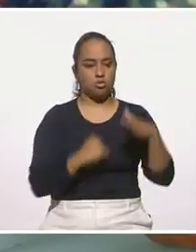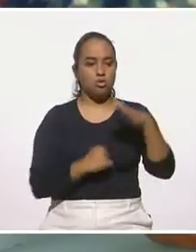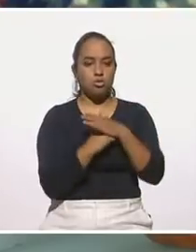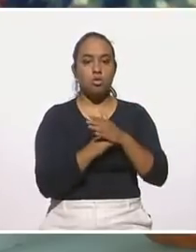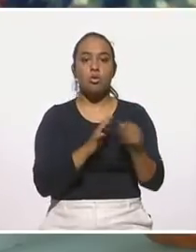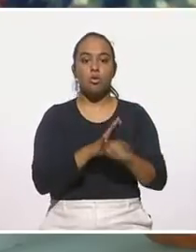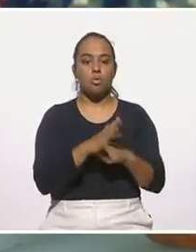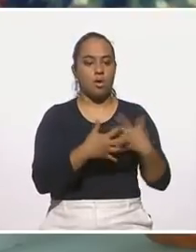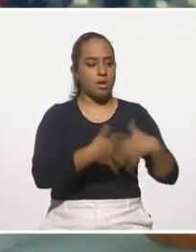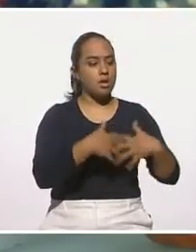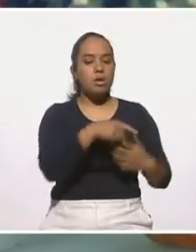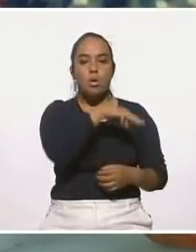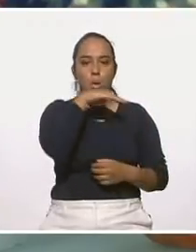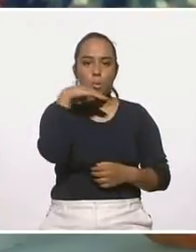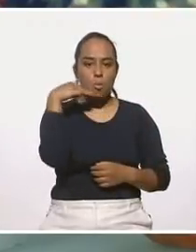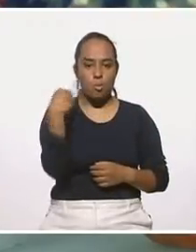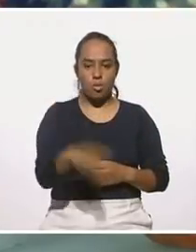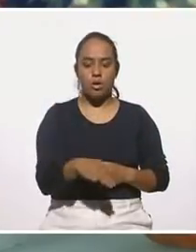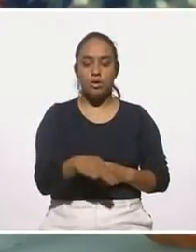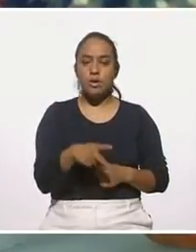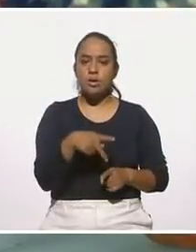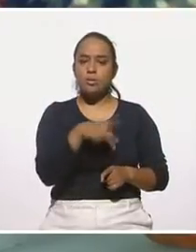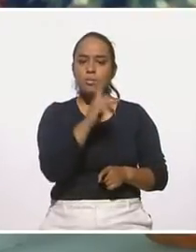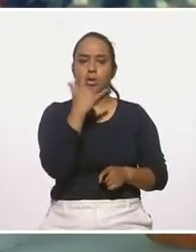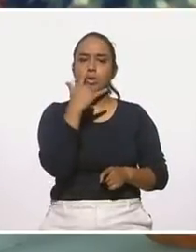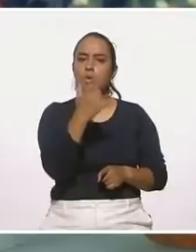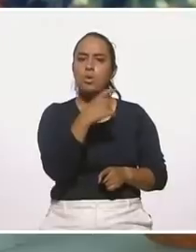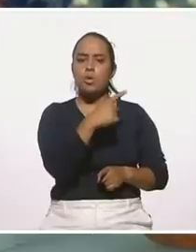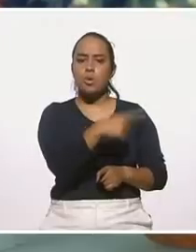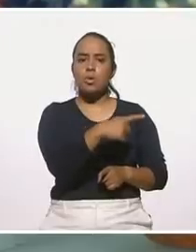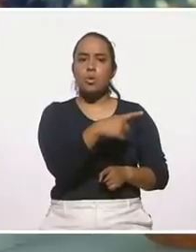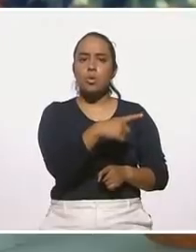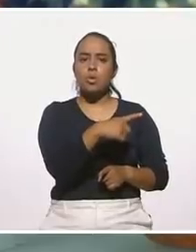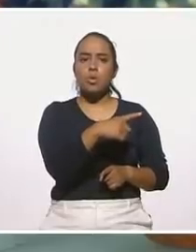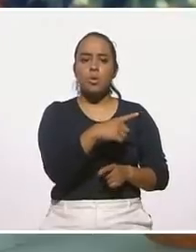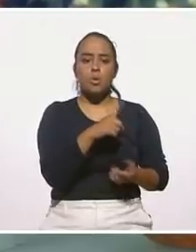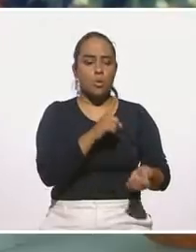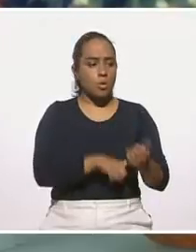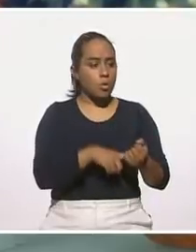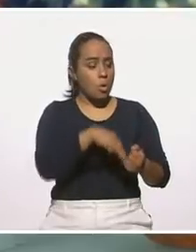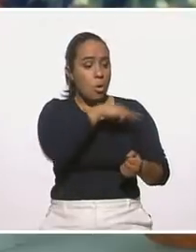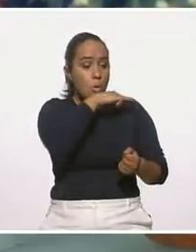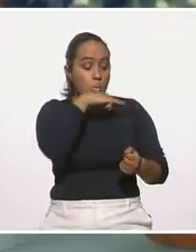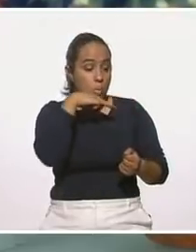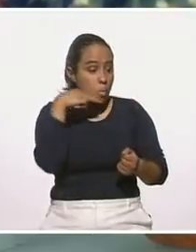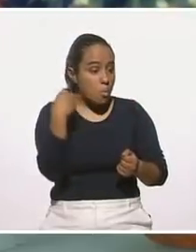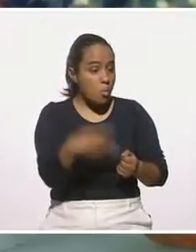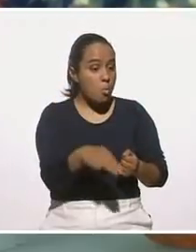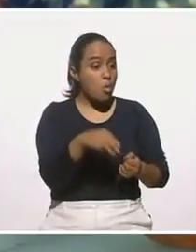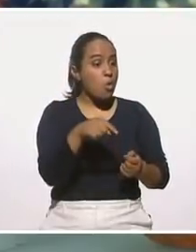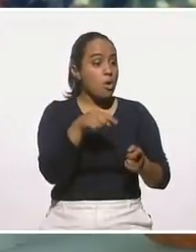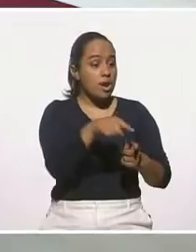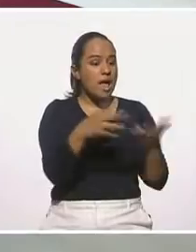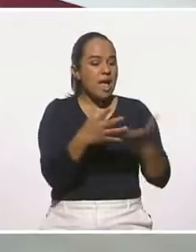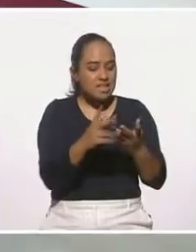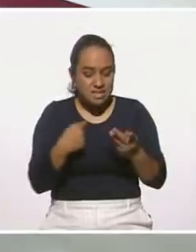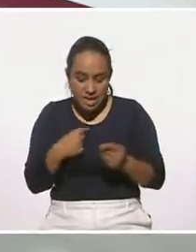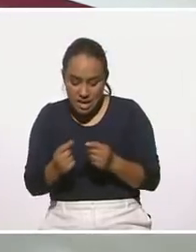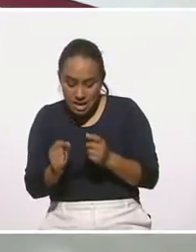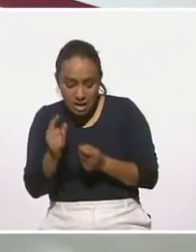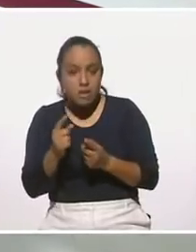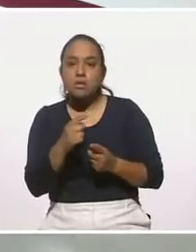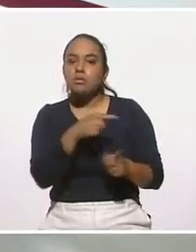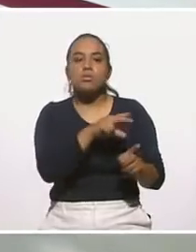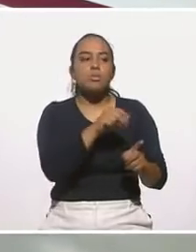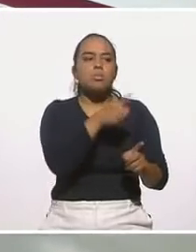es la fabricación del mole, que lo curioso, Milpalta no produce un solo ingrediente del mole y somos la capital del mole. Muy bien,